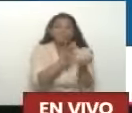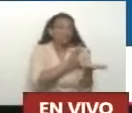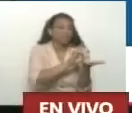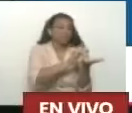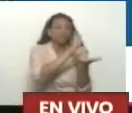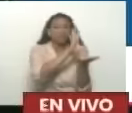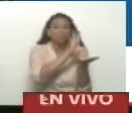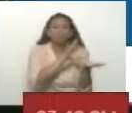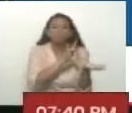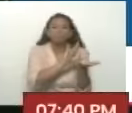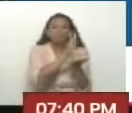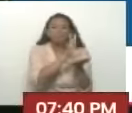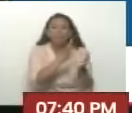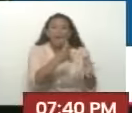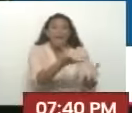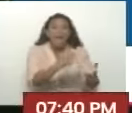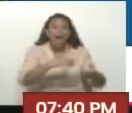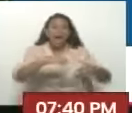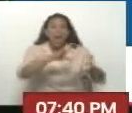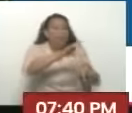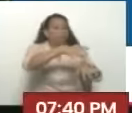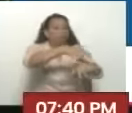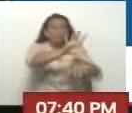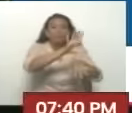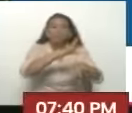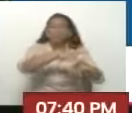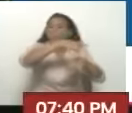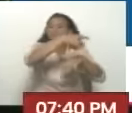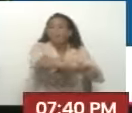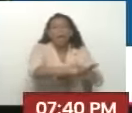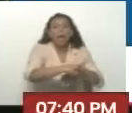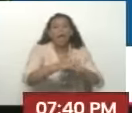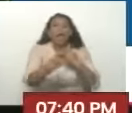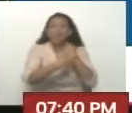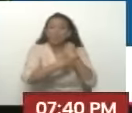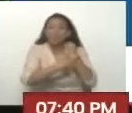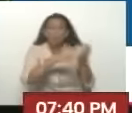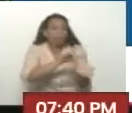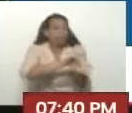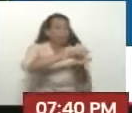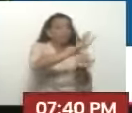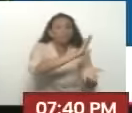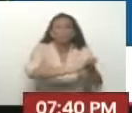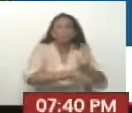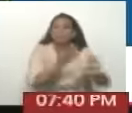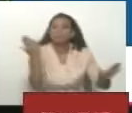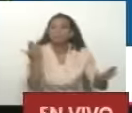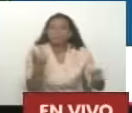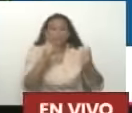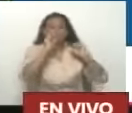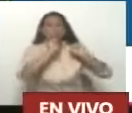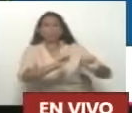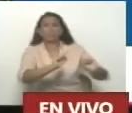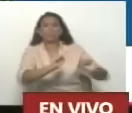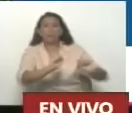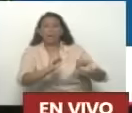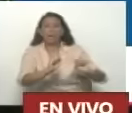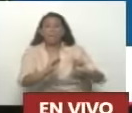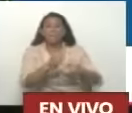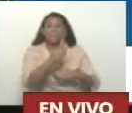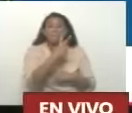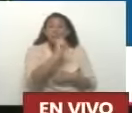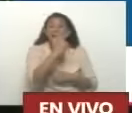Y le quitaron El mando De la oposición Ya fracasado Ya repudiado Por el país 84